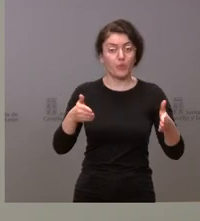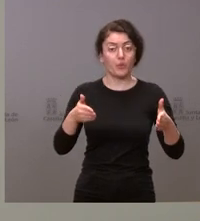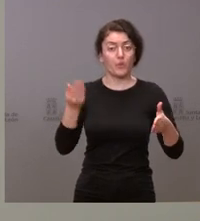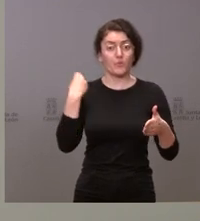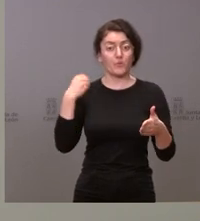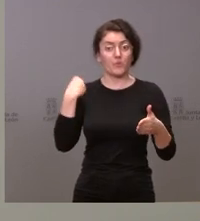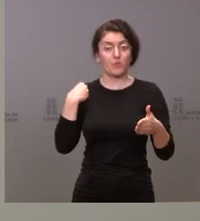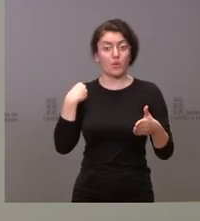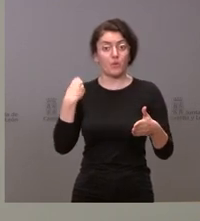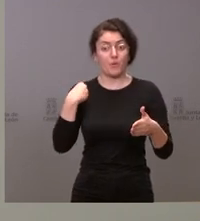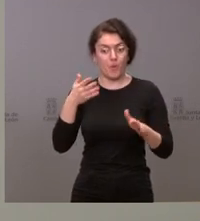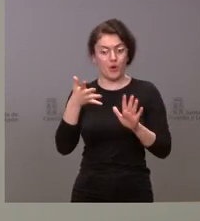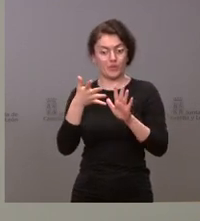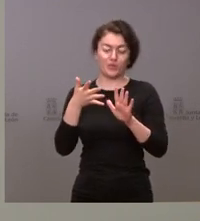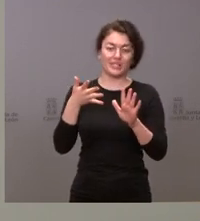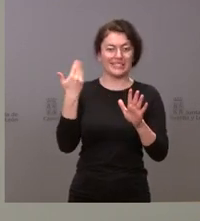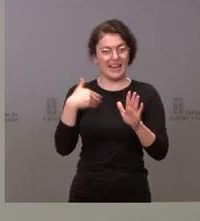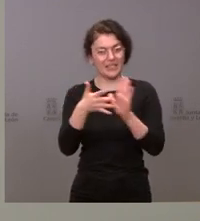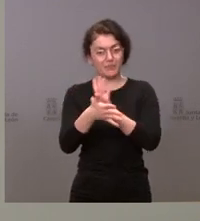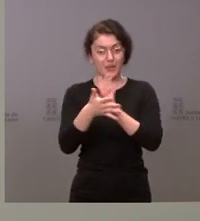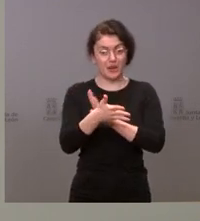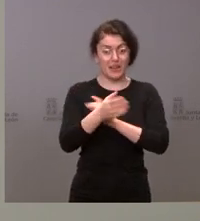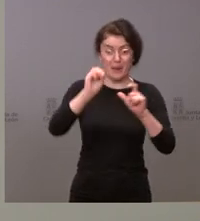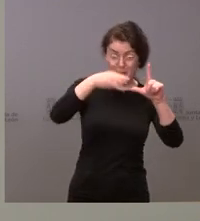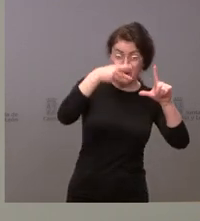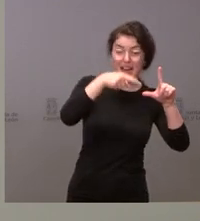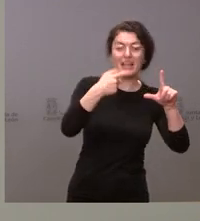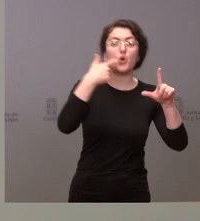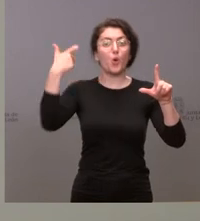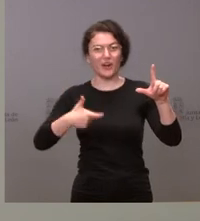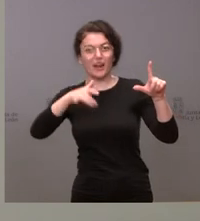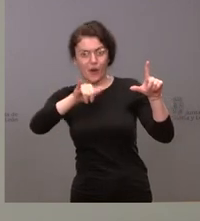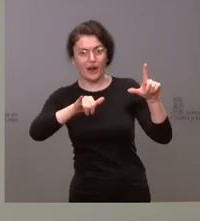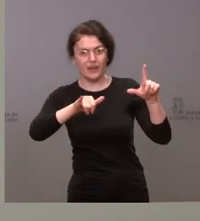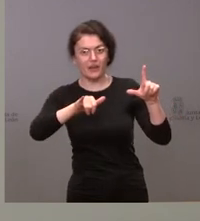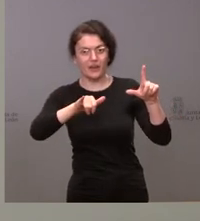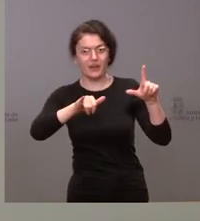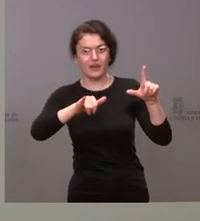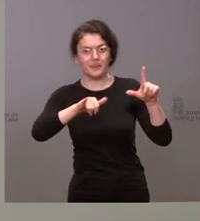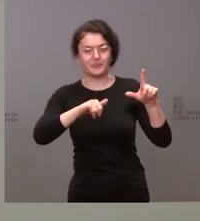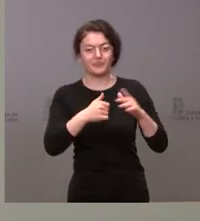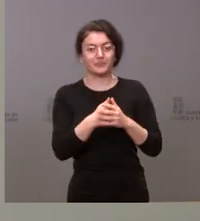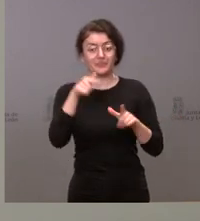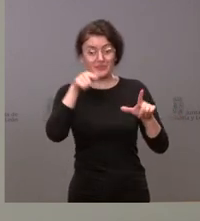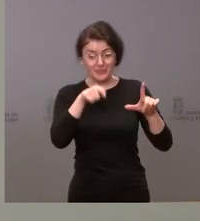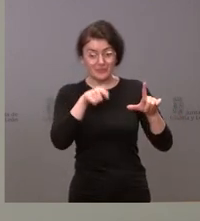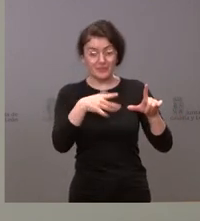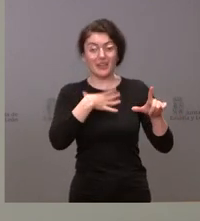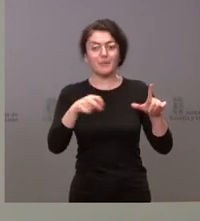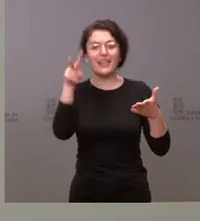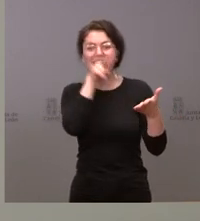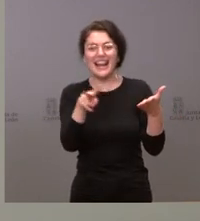información a las mismas y que tiene una página en ucraniano, pues va a poderse obtener la información de cómo